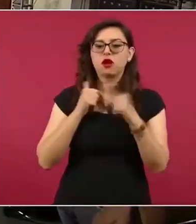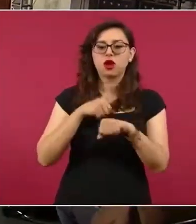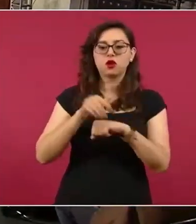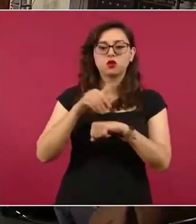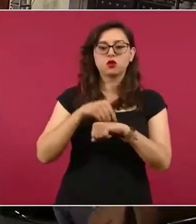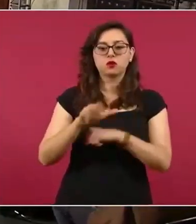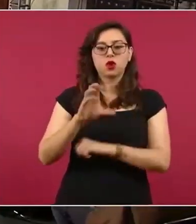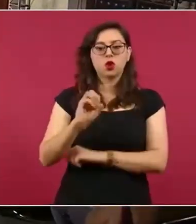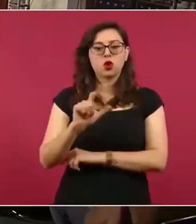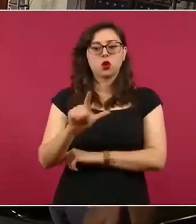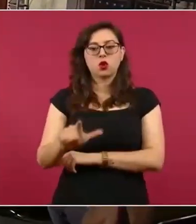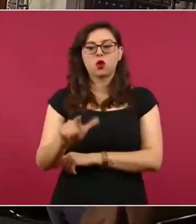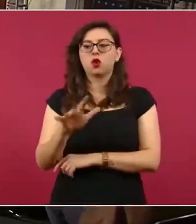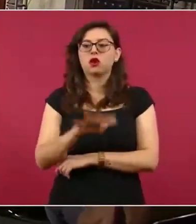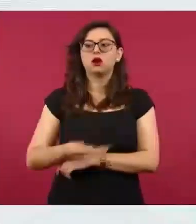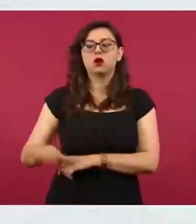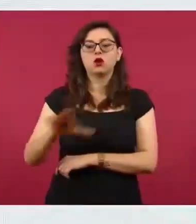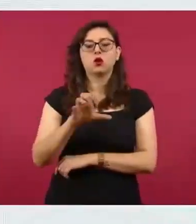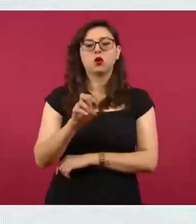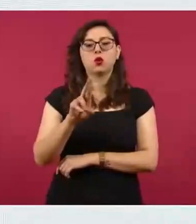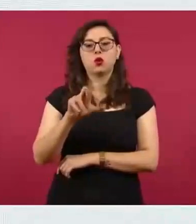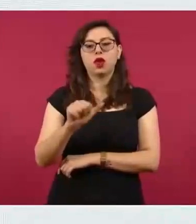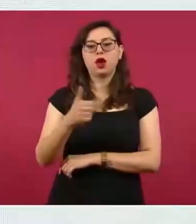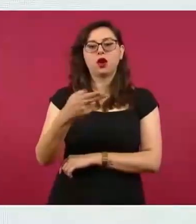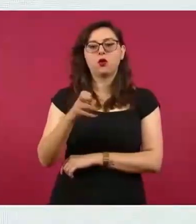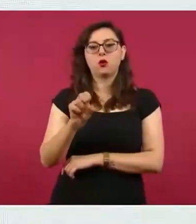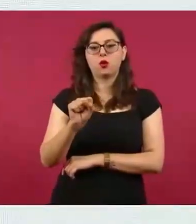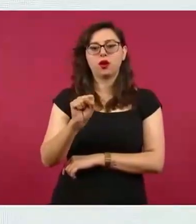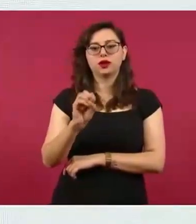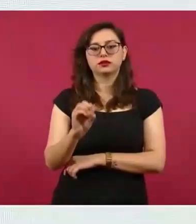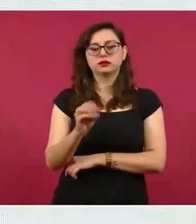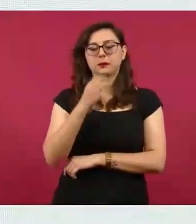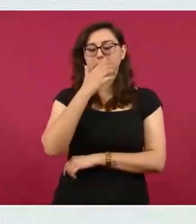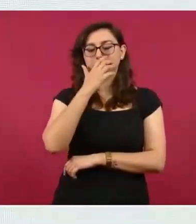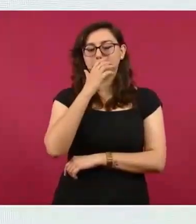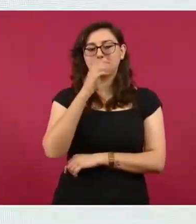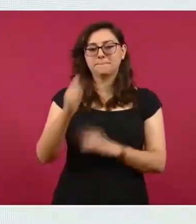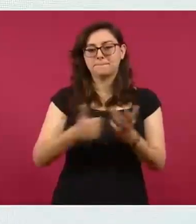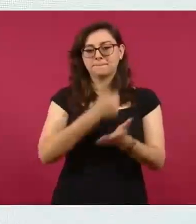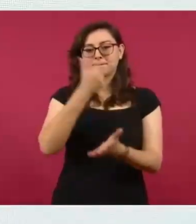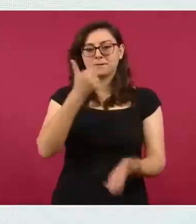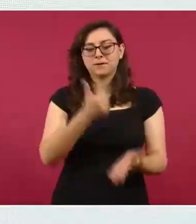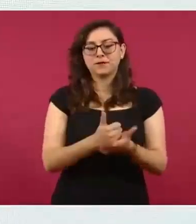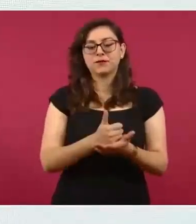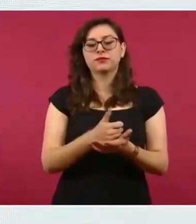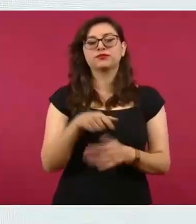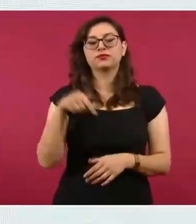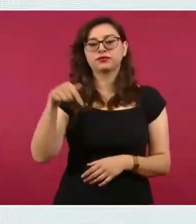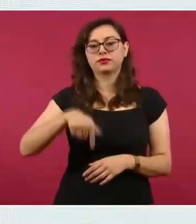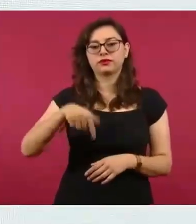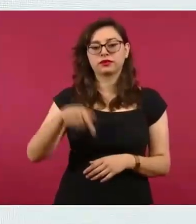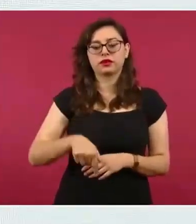Curahueso, de esta ciudad se reunieron